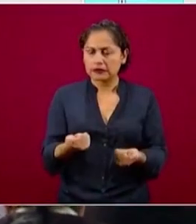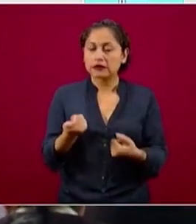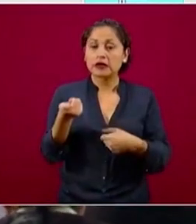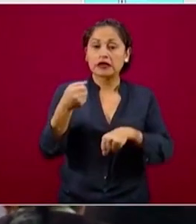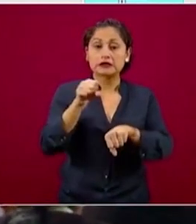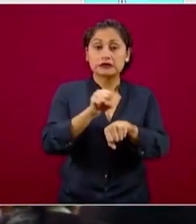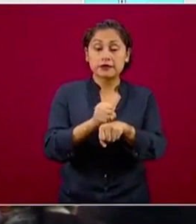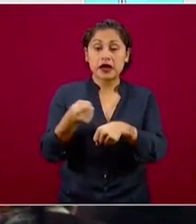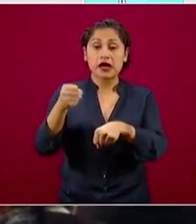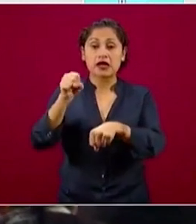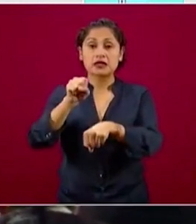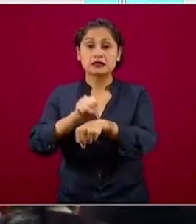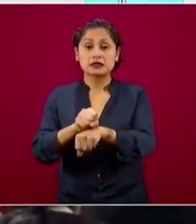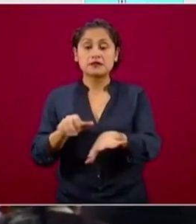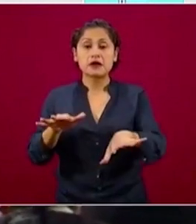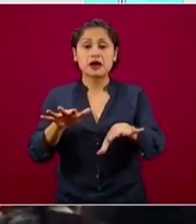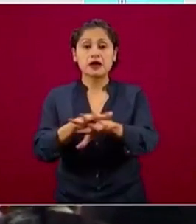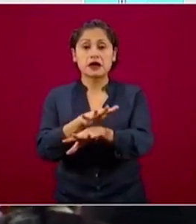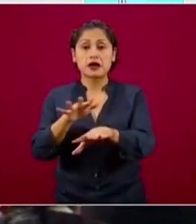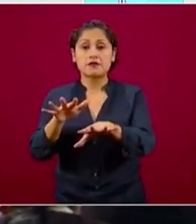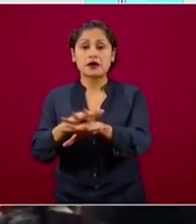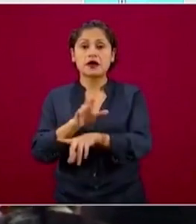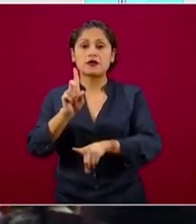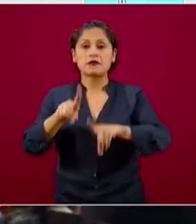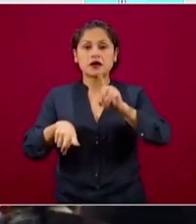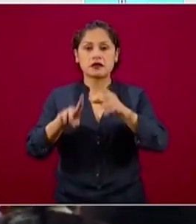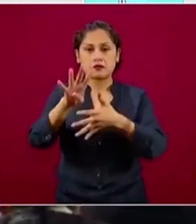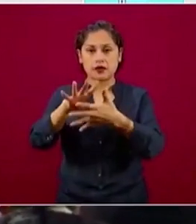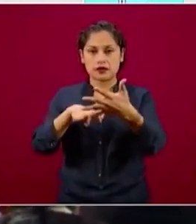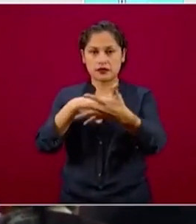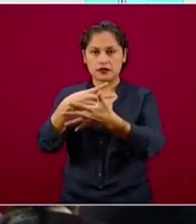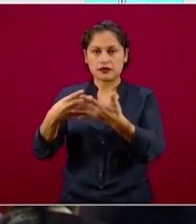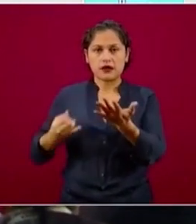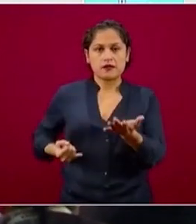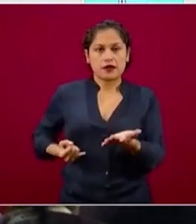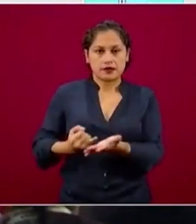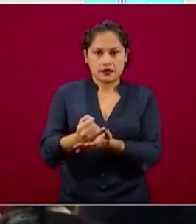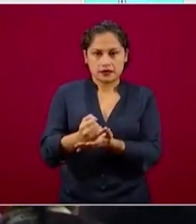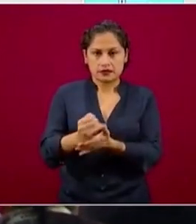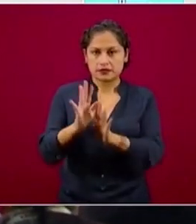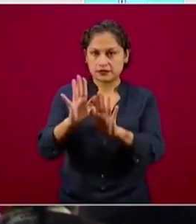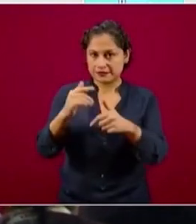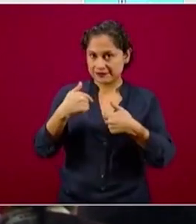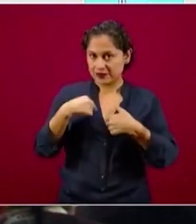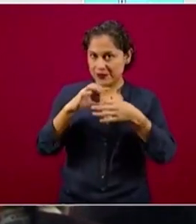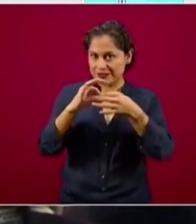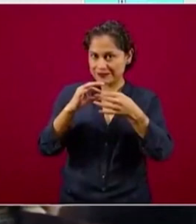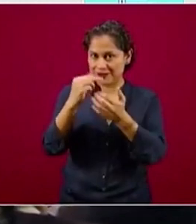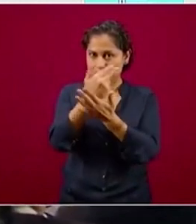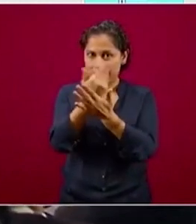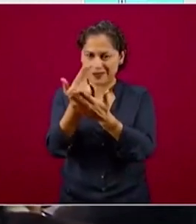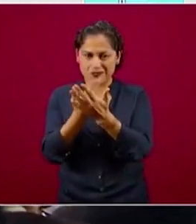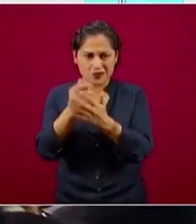en una tabla de decisión, que es esta, y que explico lo que quieren decir los dibujitos.